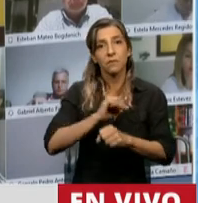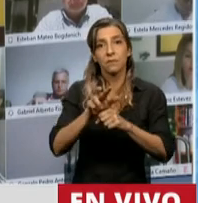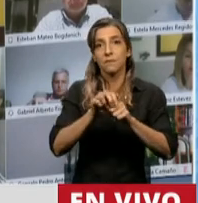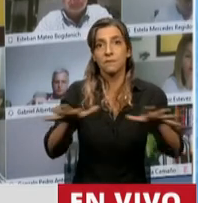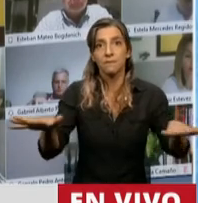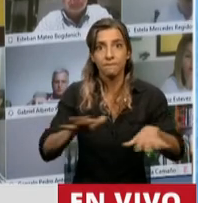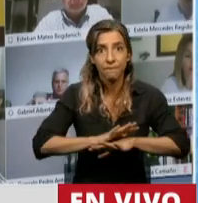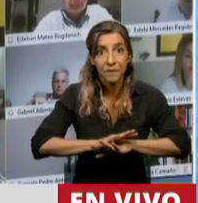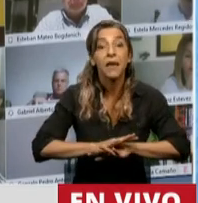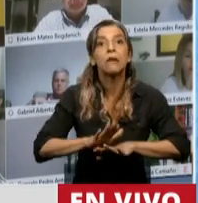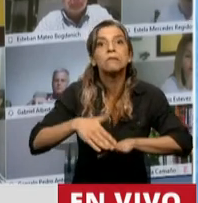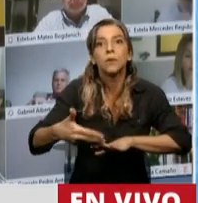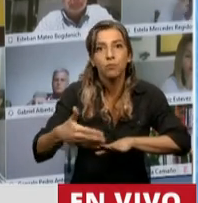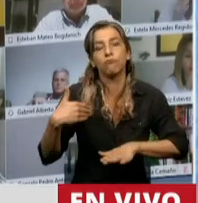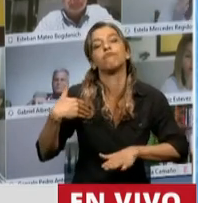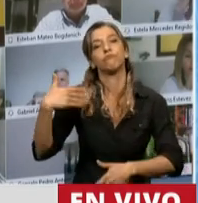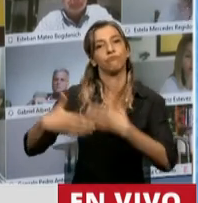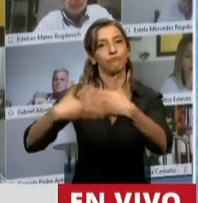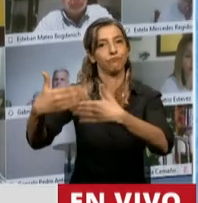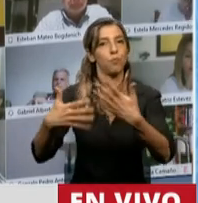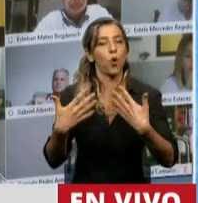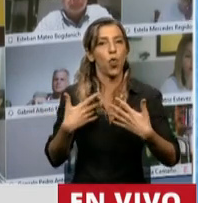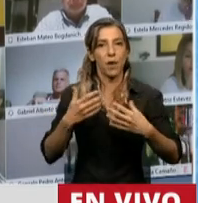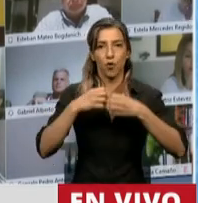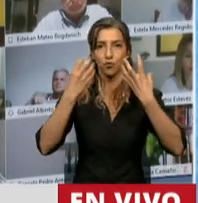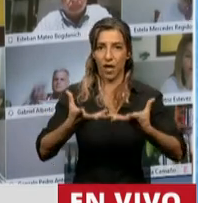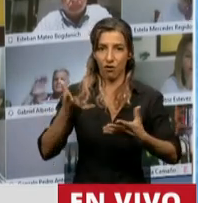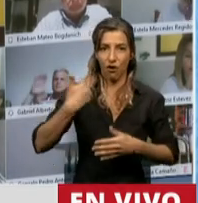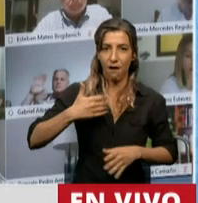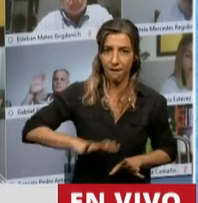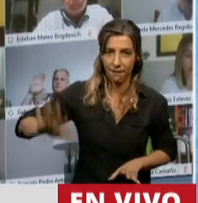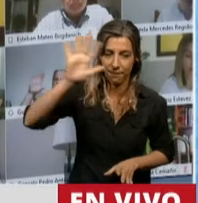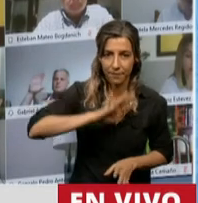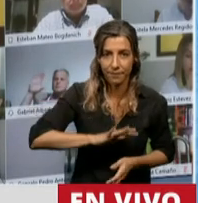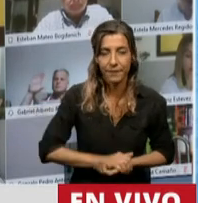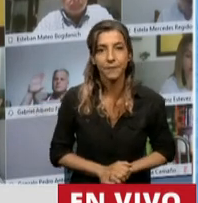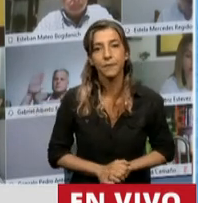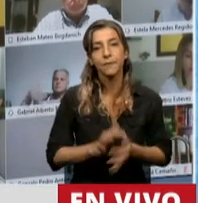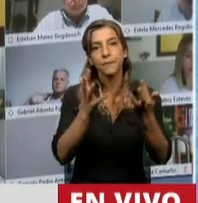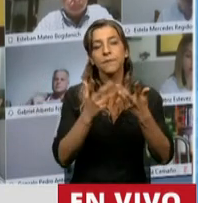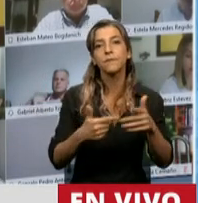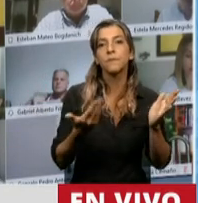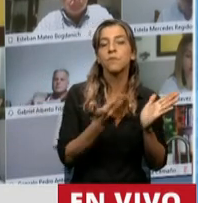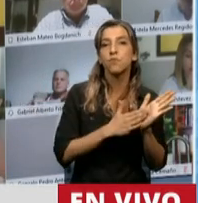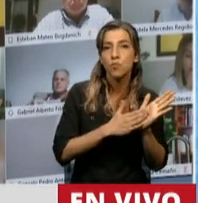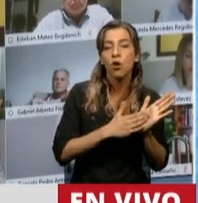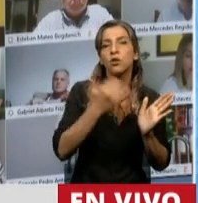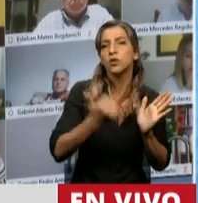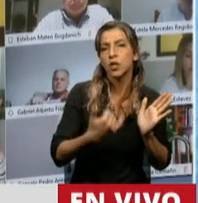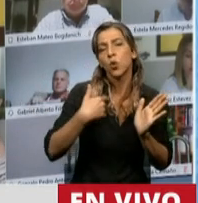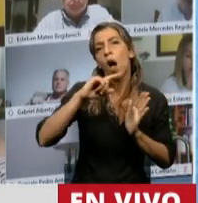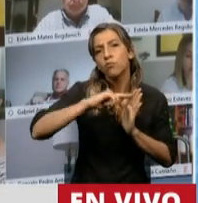mirada federal. De los múltiples beneficios que tiene el proyecto de ley que estamos tratando como